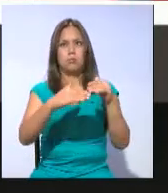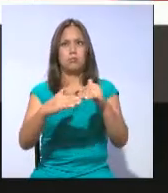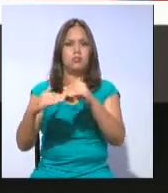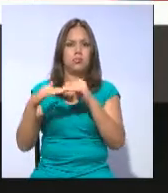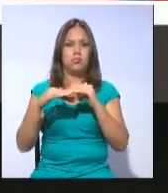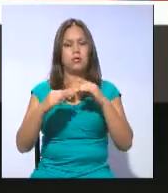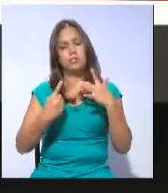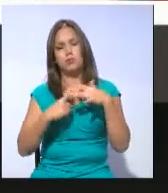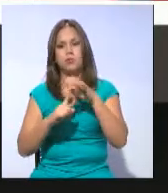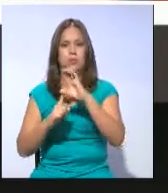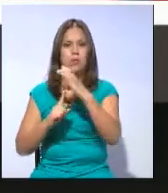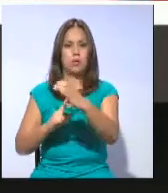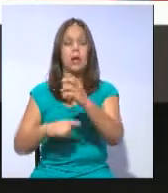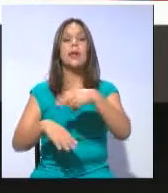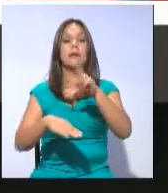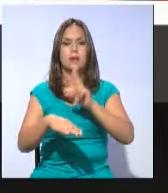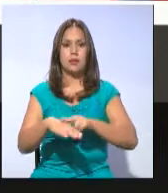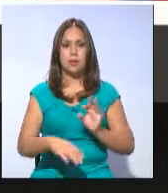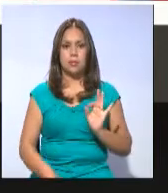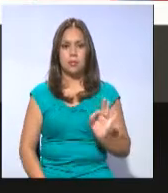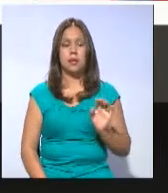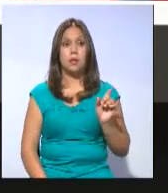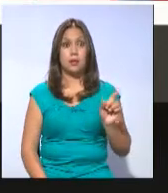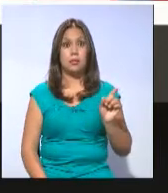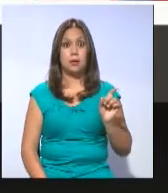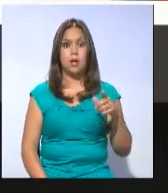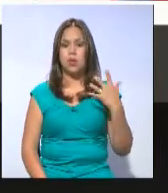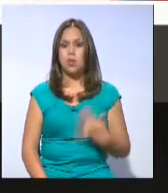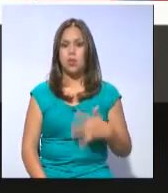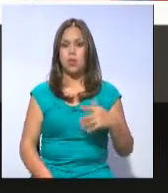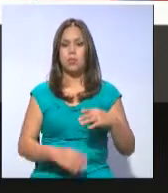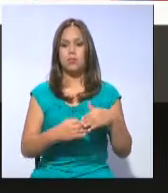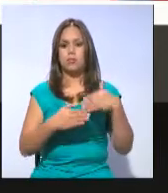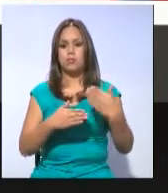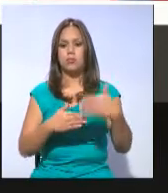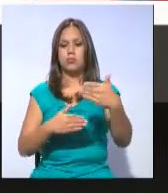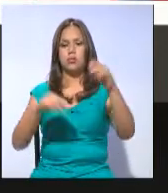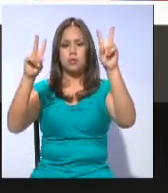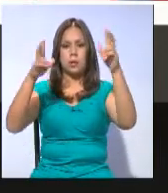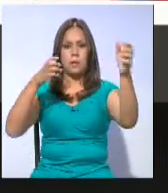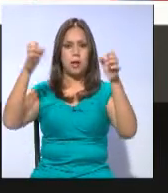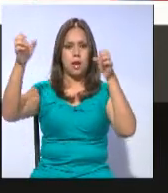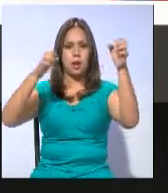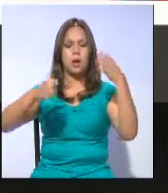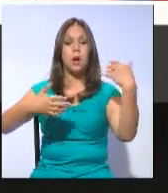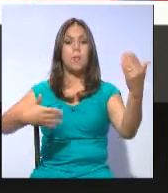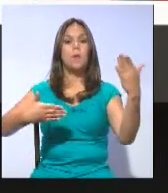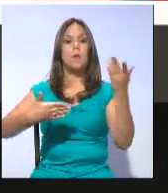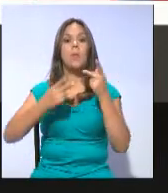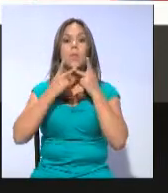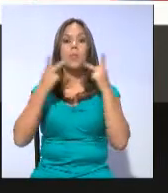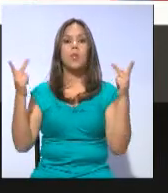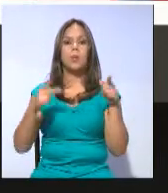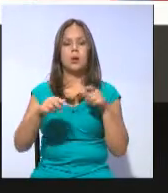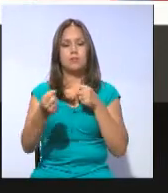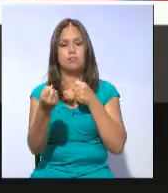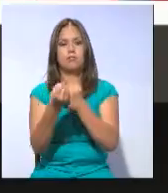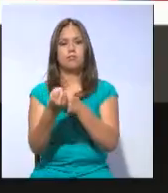intercultural y plurinacional. En el acto se detallaron los avances en materia de política pública en favor de este sector.